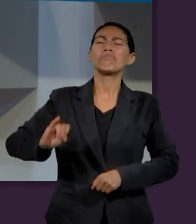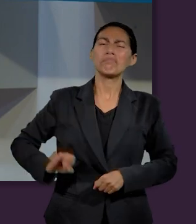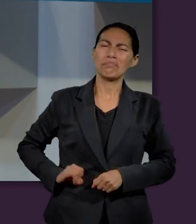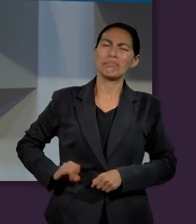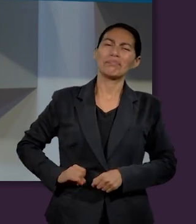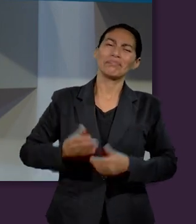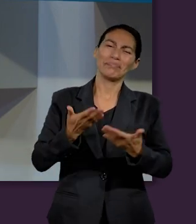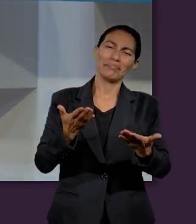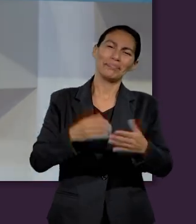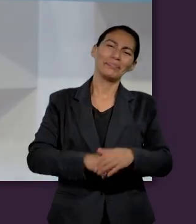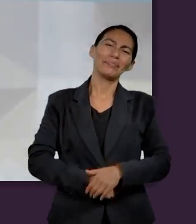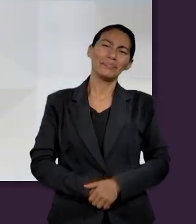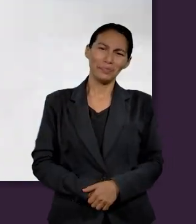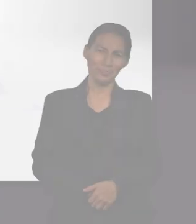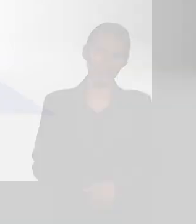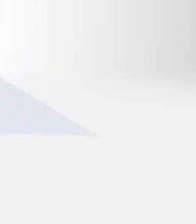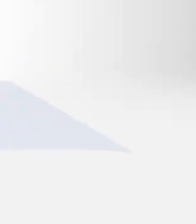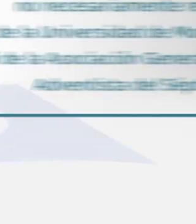muy interesante